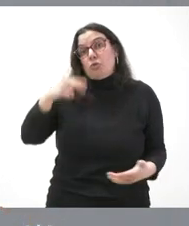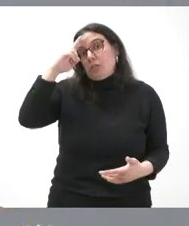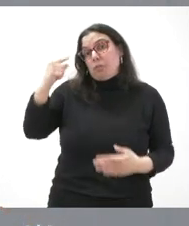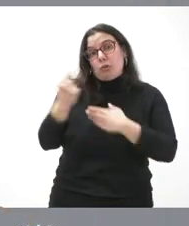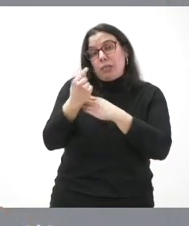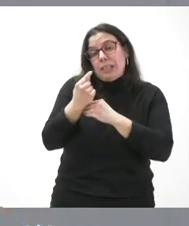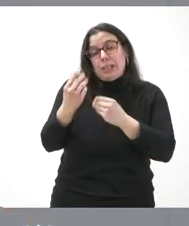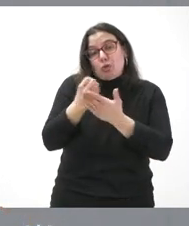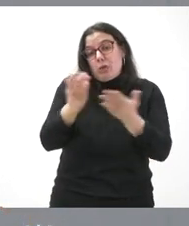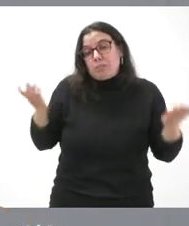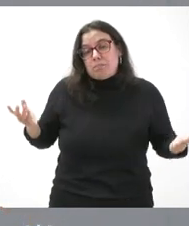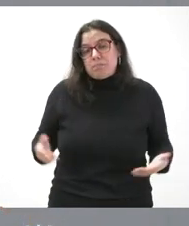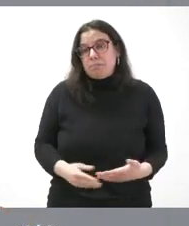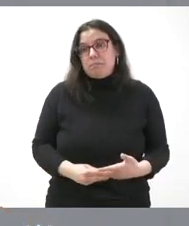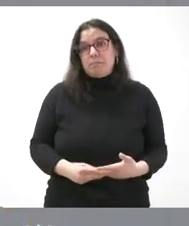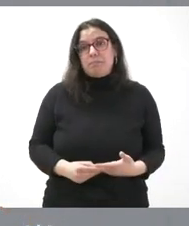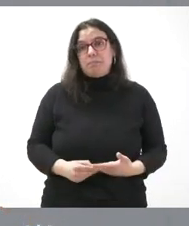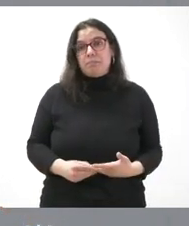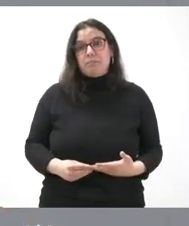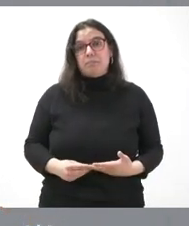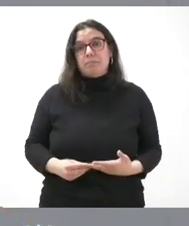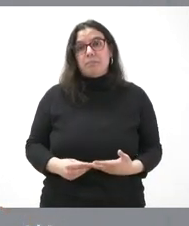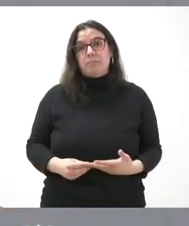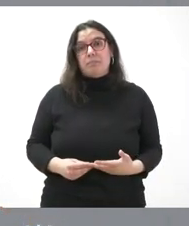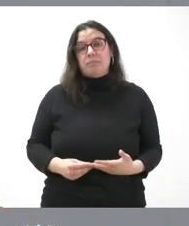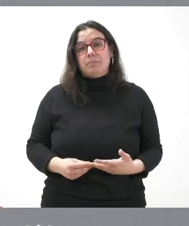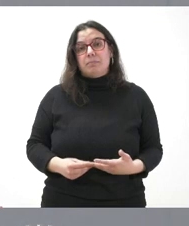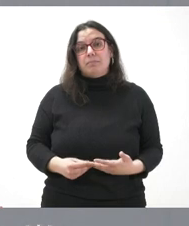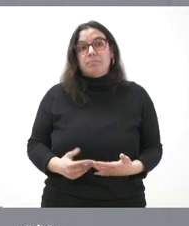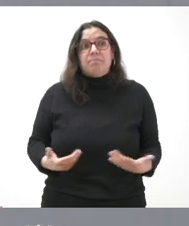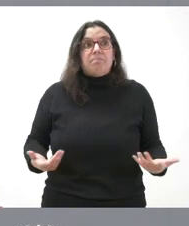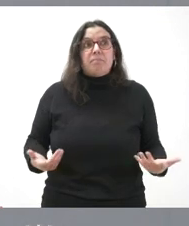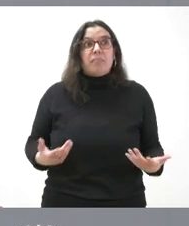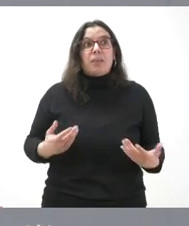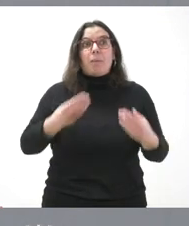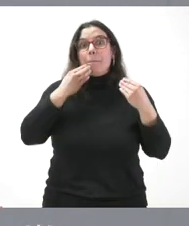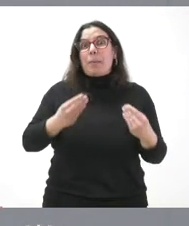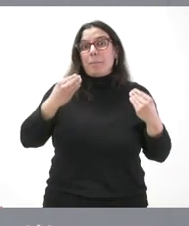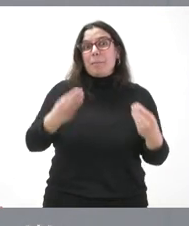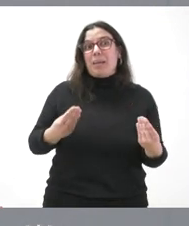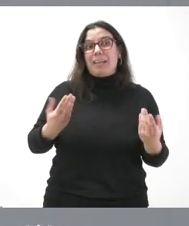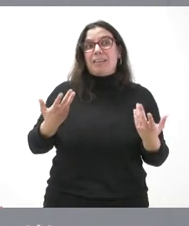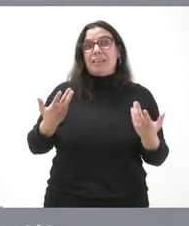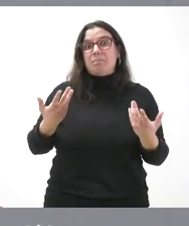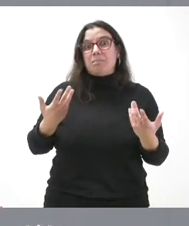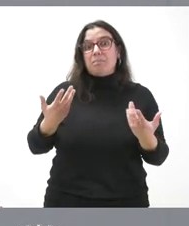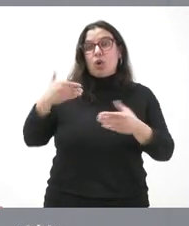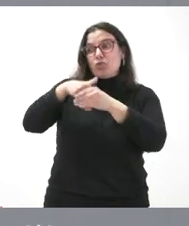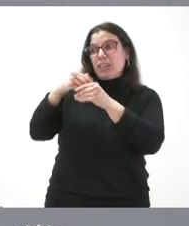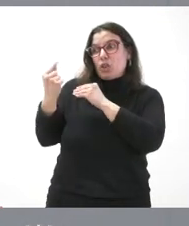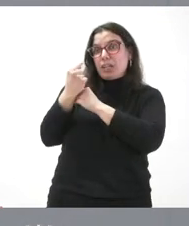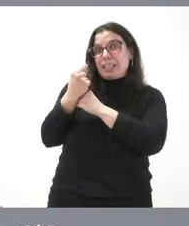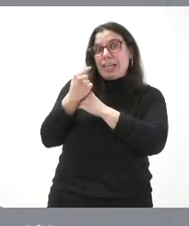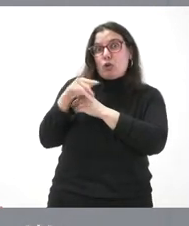críticas y, como tampoco sé muy bien cuál es el contenido de la crítica, me